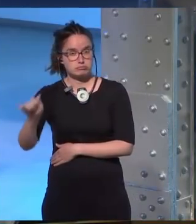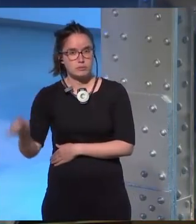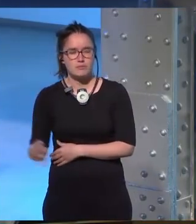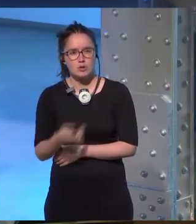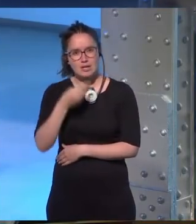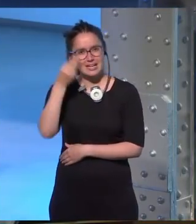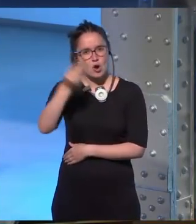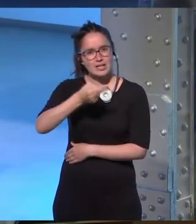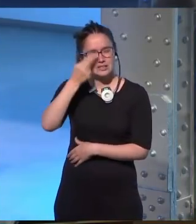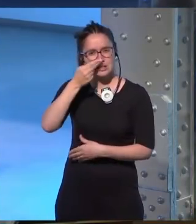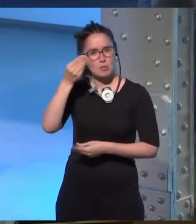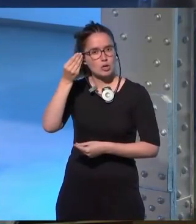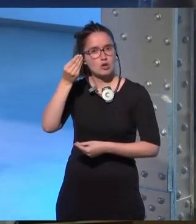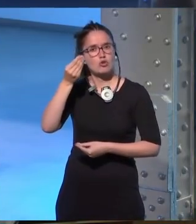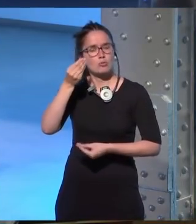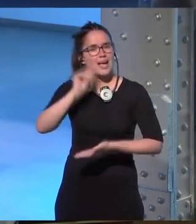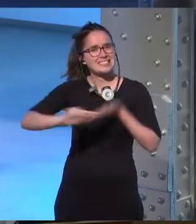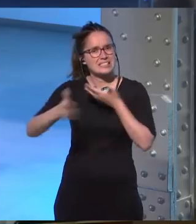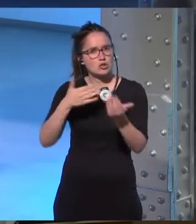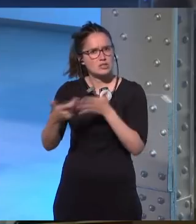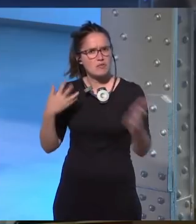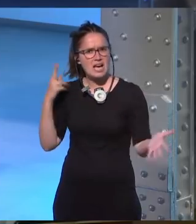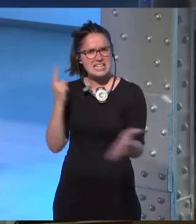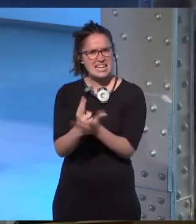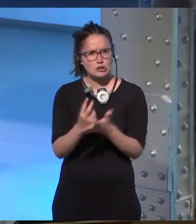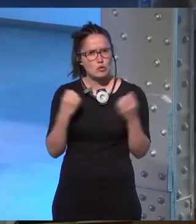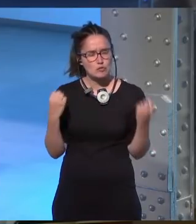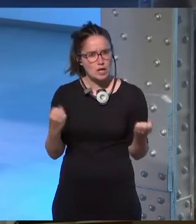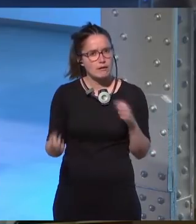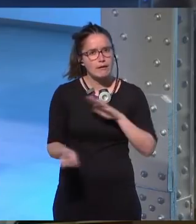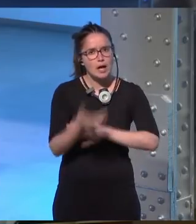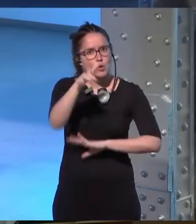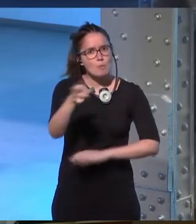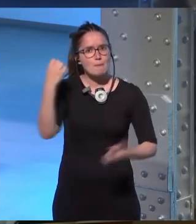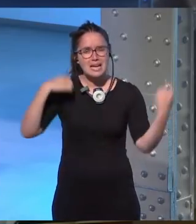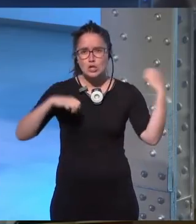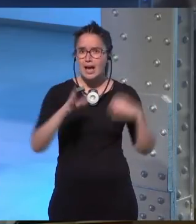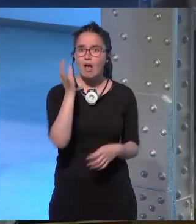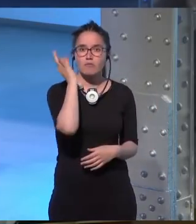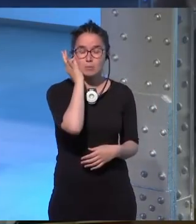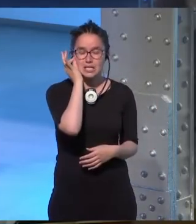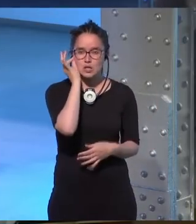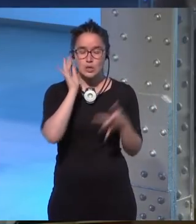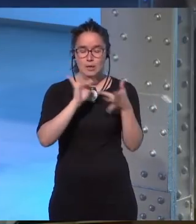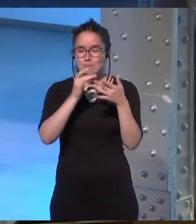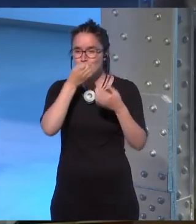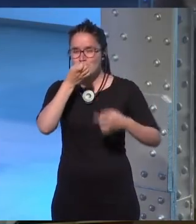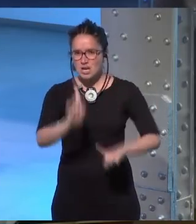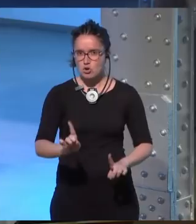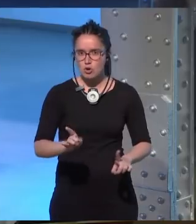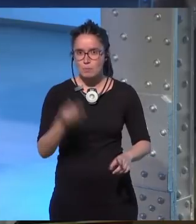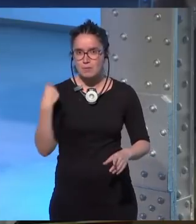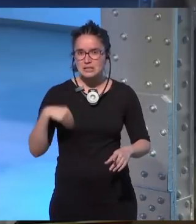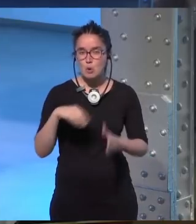Porque creo que como escritora es un desafío inmenso crear un personaje femenino que no te caiga bien como